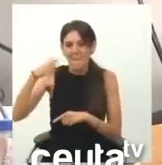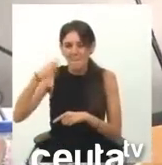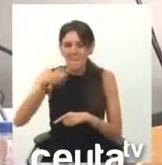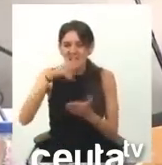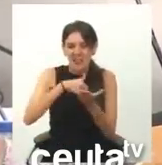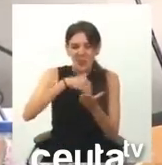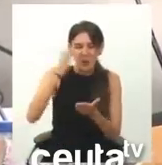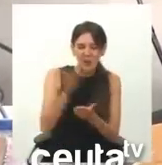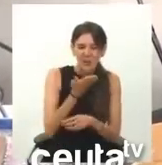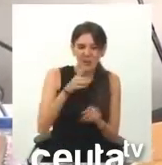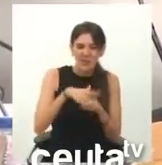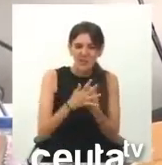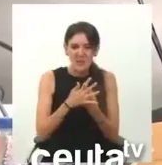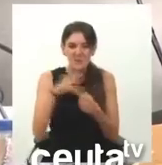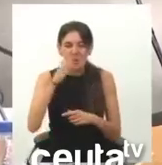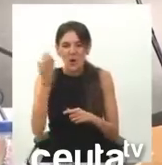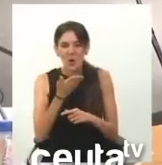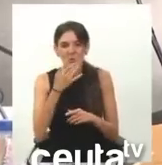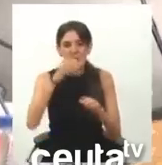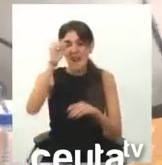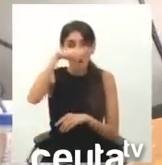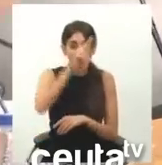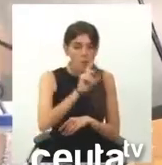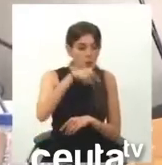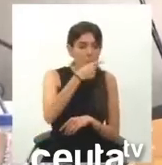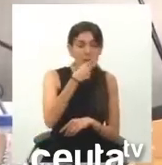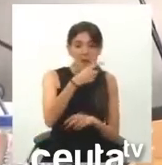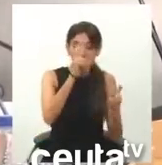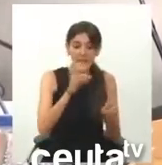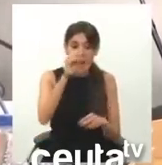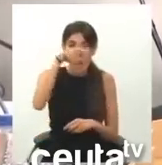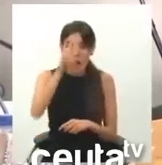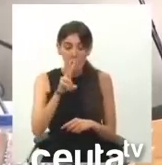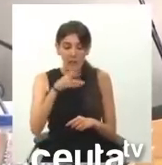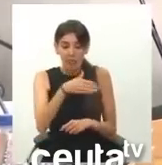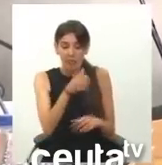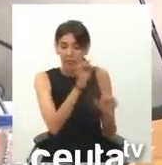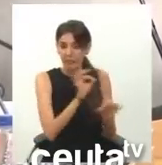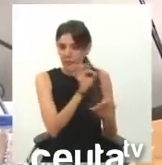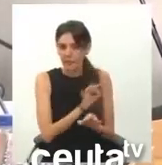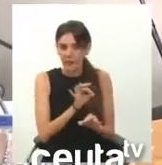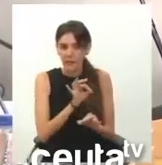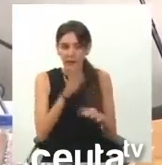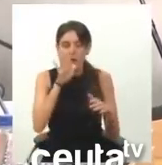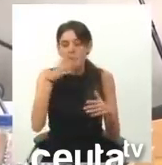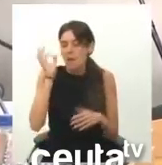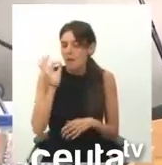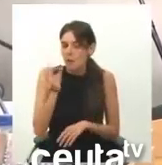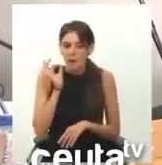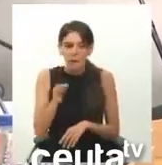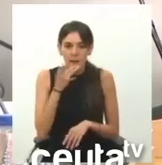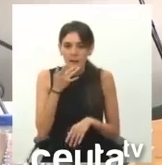vulnera o viola las resoluciones de la ONU. A continuación, dice que lo de la ONU no sirve absolutamente para nada. Verdaderamente,